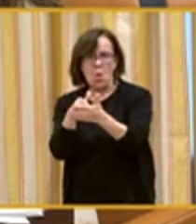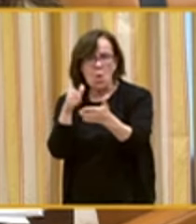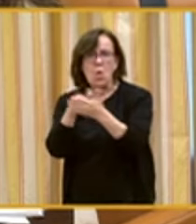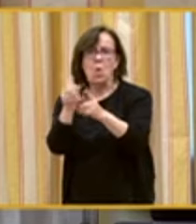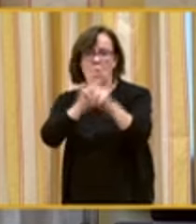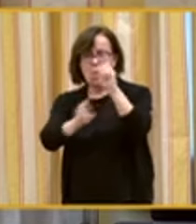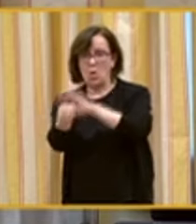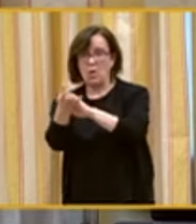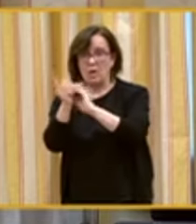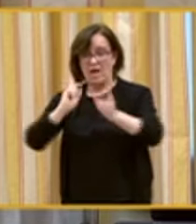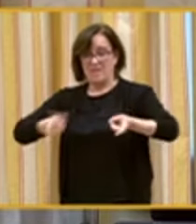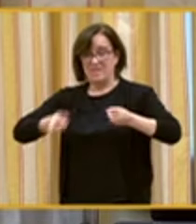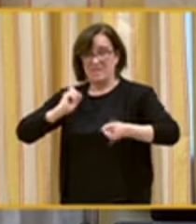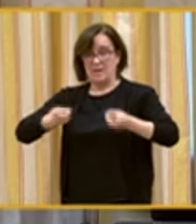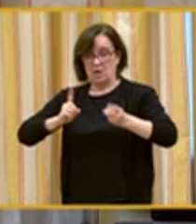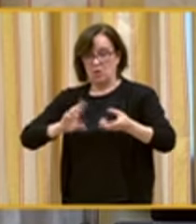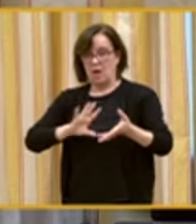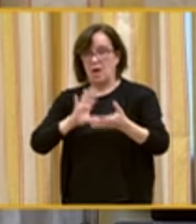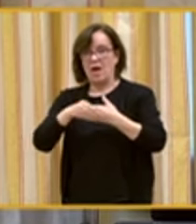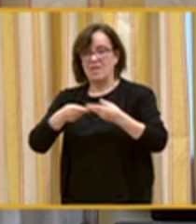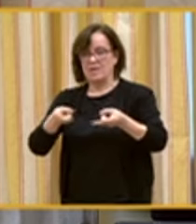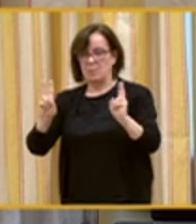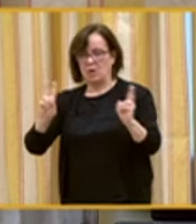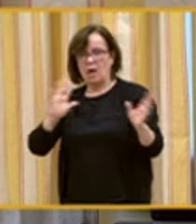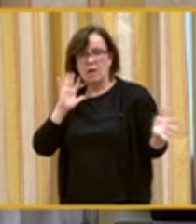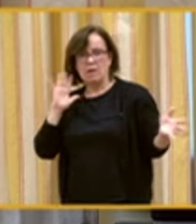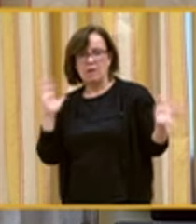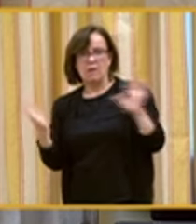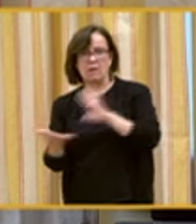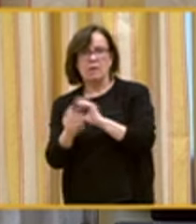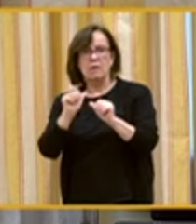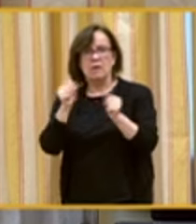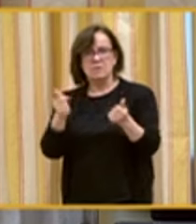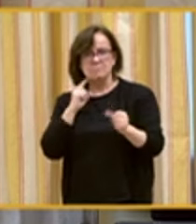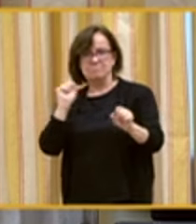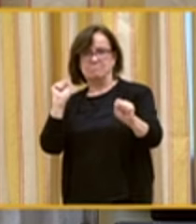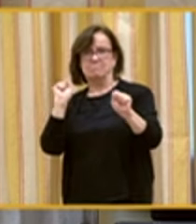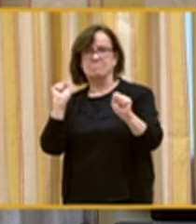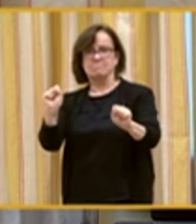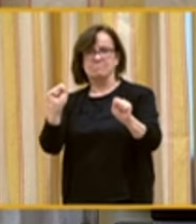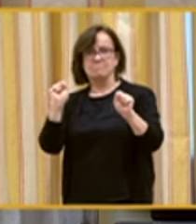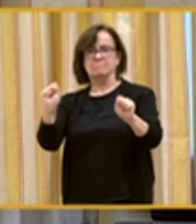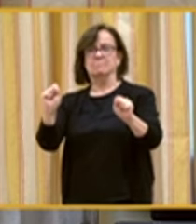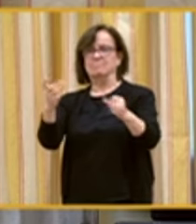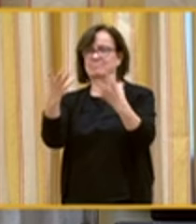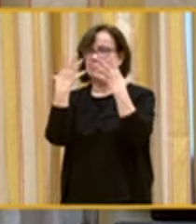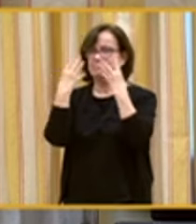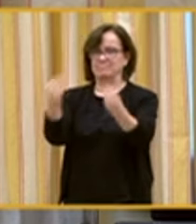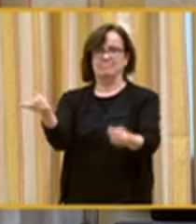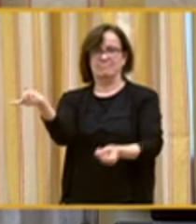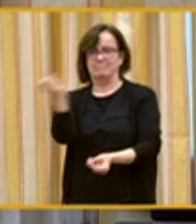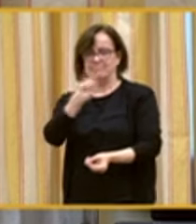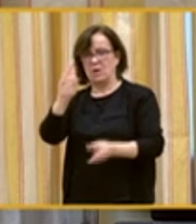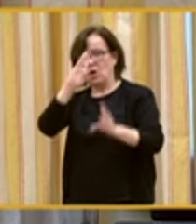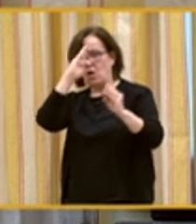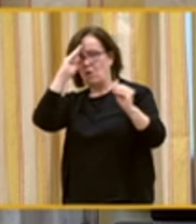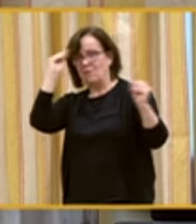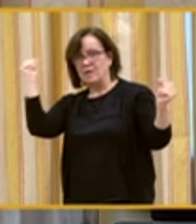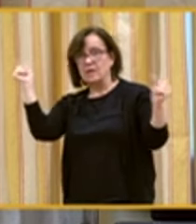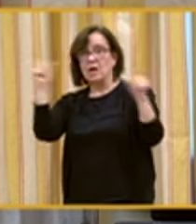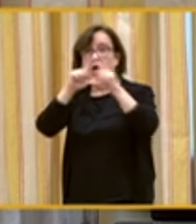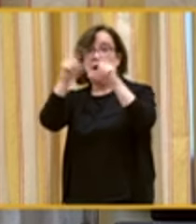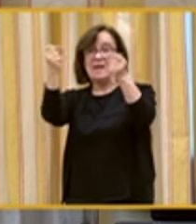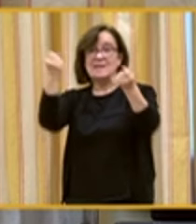Desde la dictadura a la democracia, hemos afrontado en muchas ocasiones el rechazo, la incomprensión y el olvido de los poderes